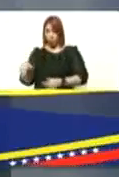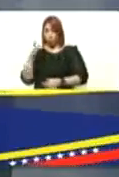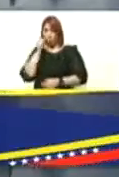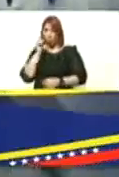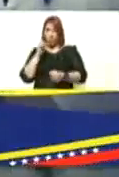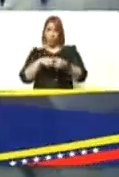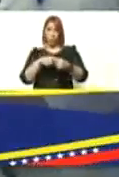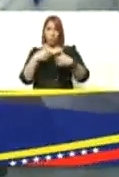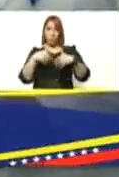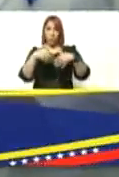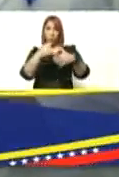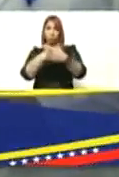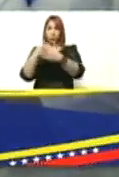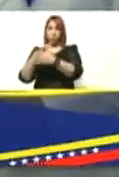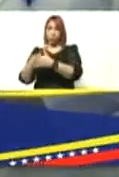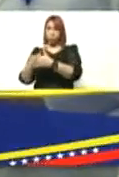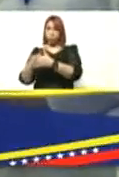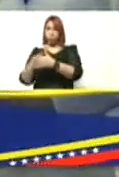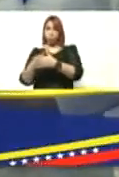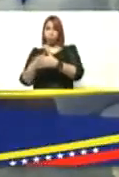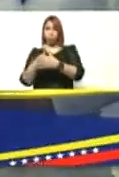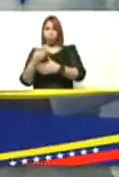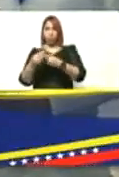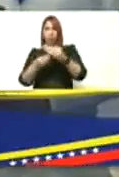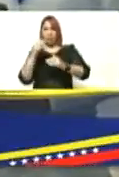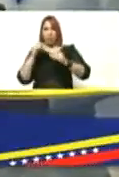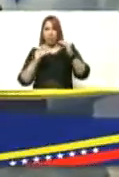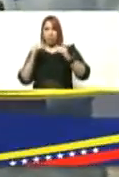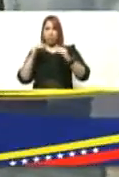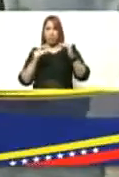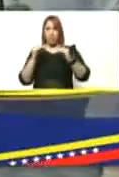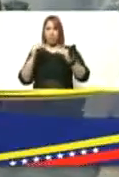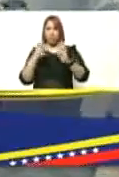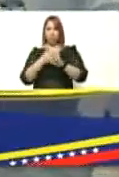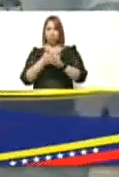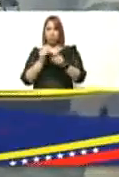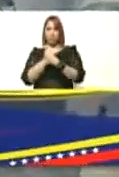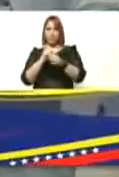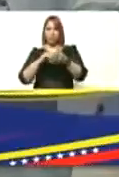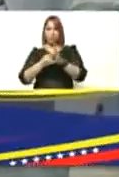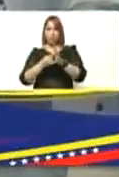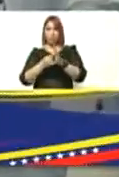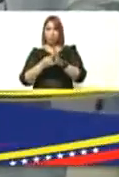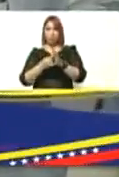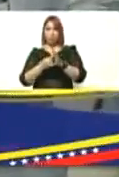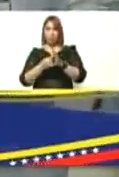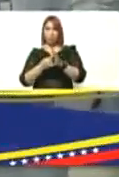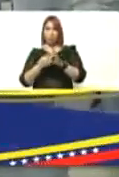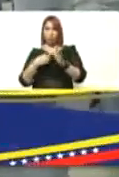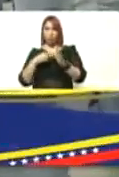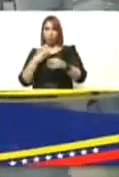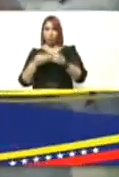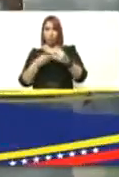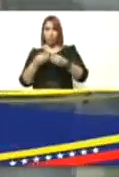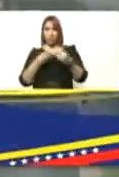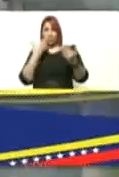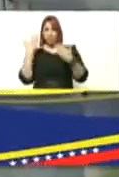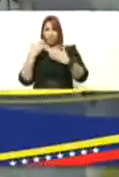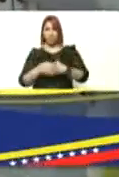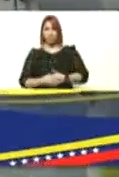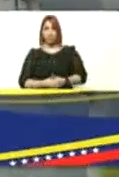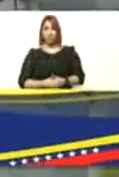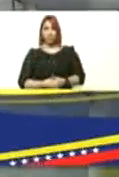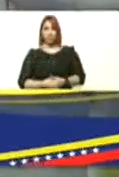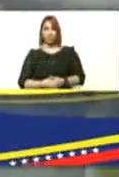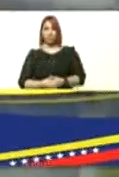parte de todo el ejército de combate bueno nos haga más o menos allí un esbozo de todo el trabajo técnico y presidente que venimos realizando Marín hermano